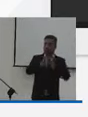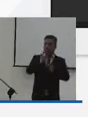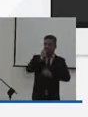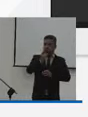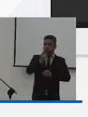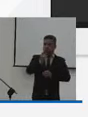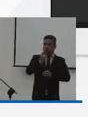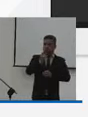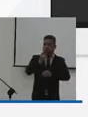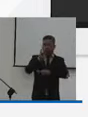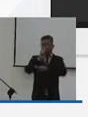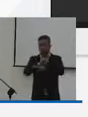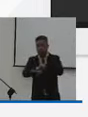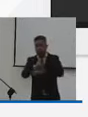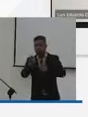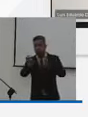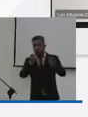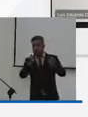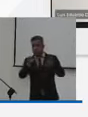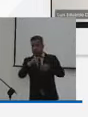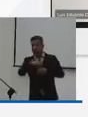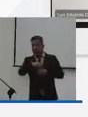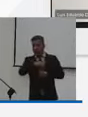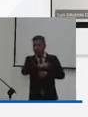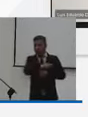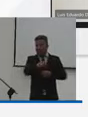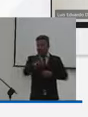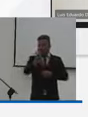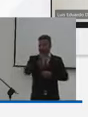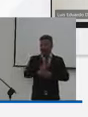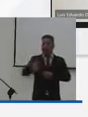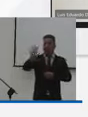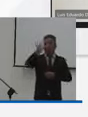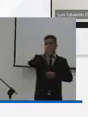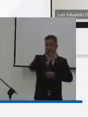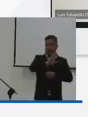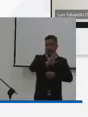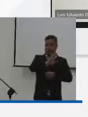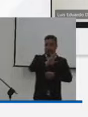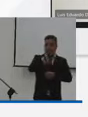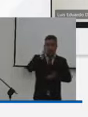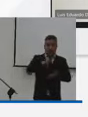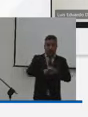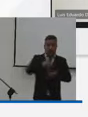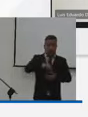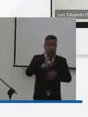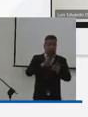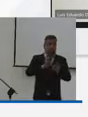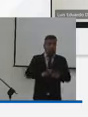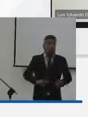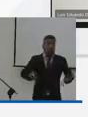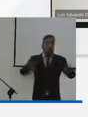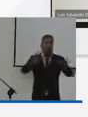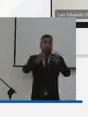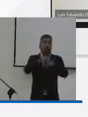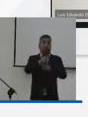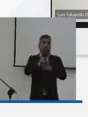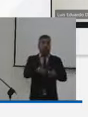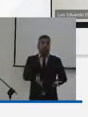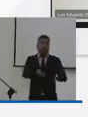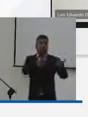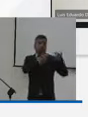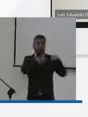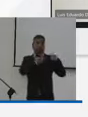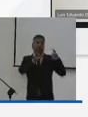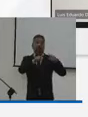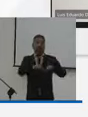lo que es la inspección vigilancia y control con los departamentos a nosotros nos parece sumamente importante que esa función también